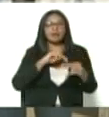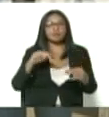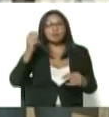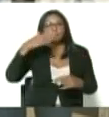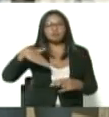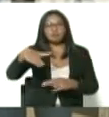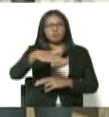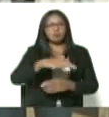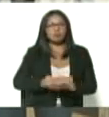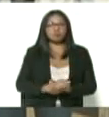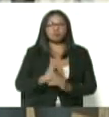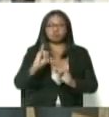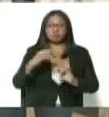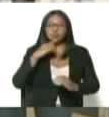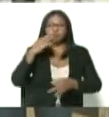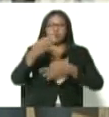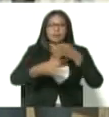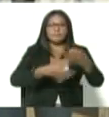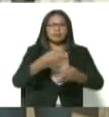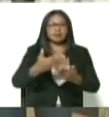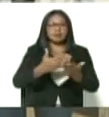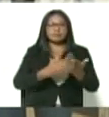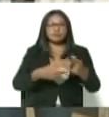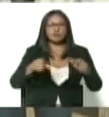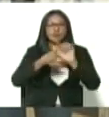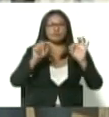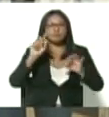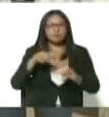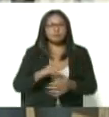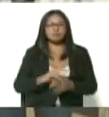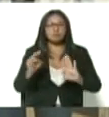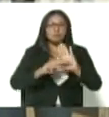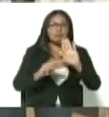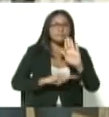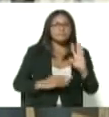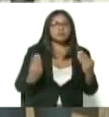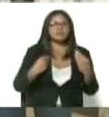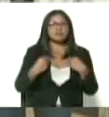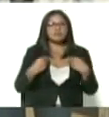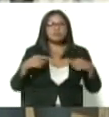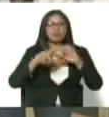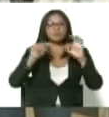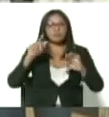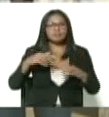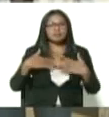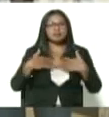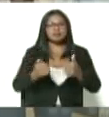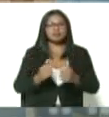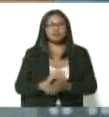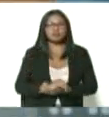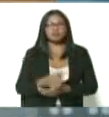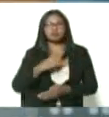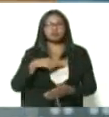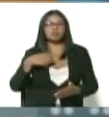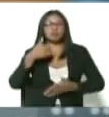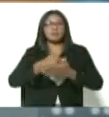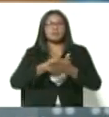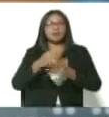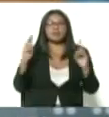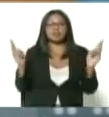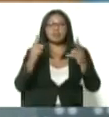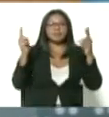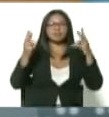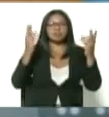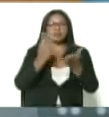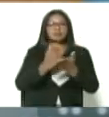pueblo como usted lo dictamina como nosotros como una norma de vida como galenos en el área de la salud venceremos y hasta la victoria